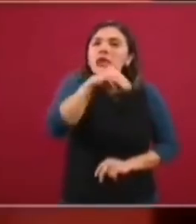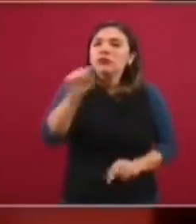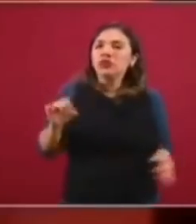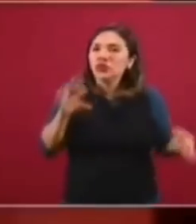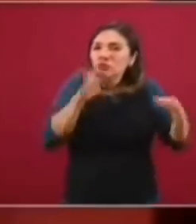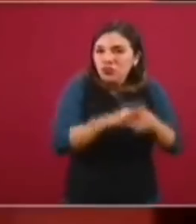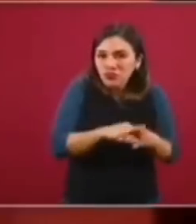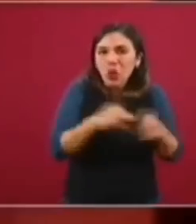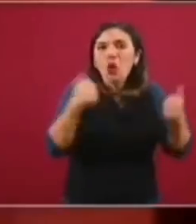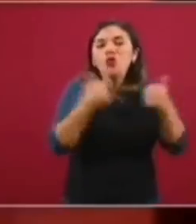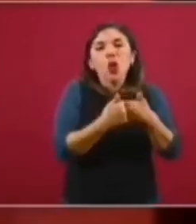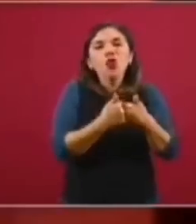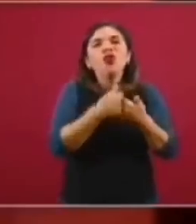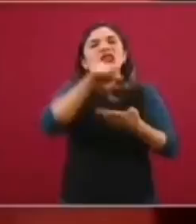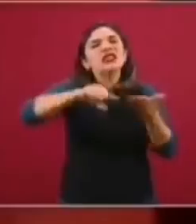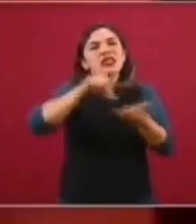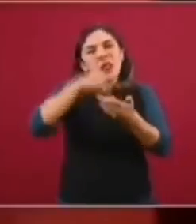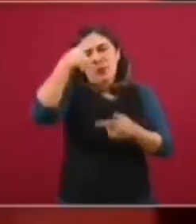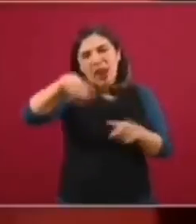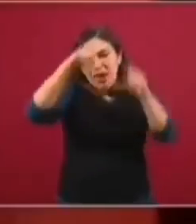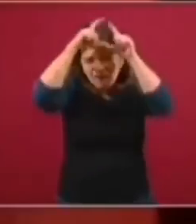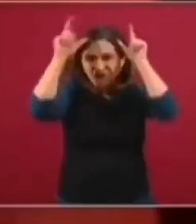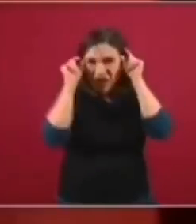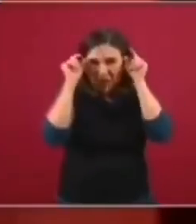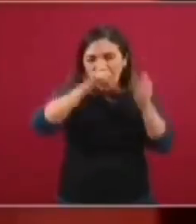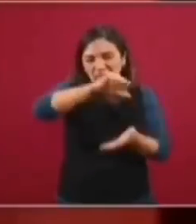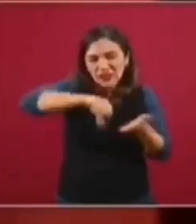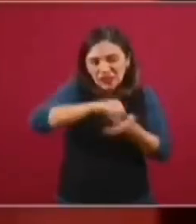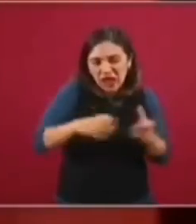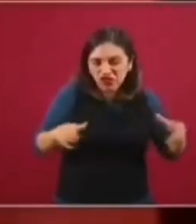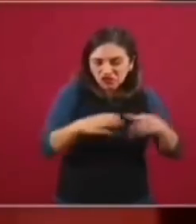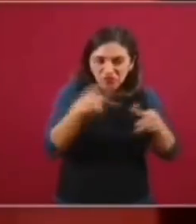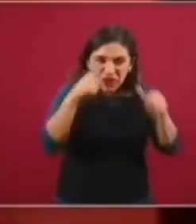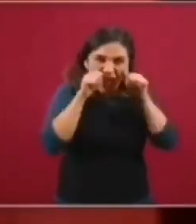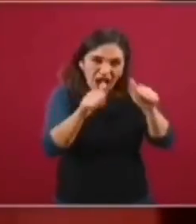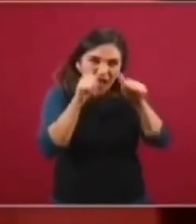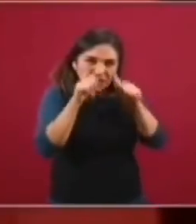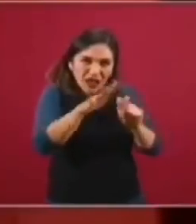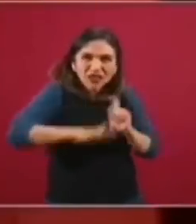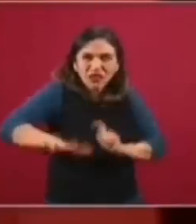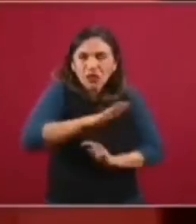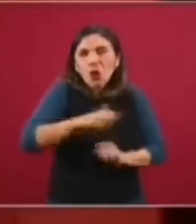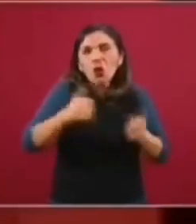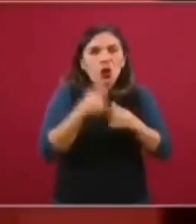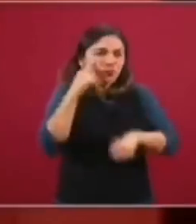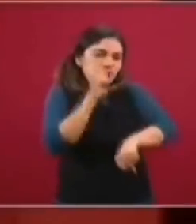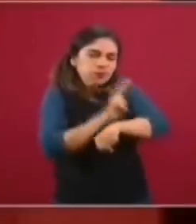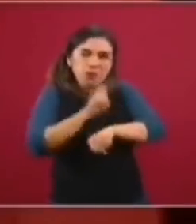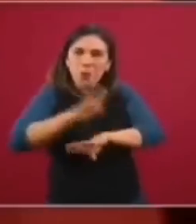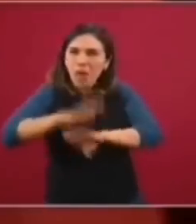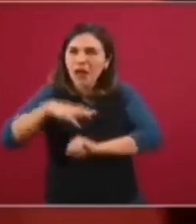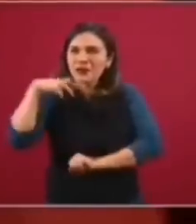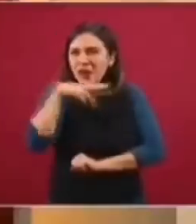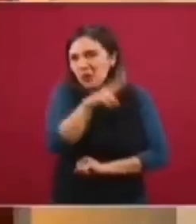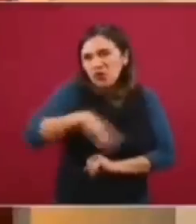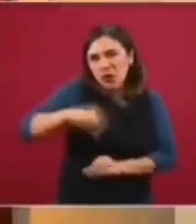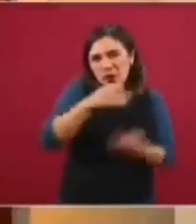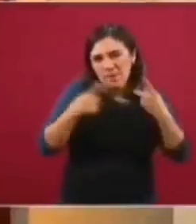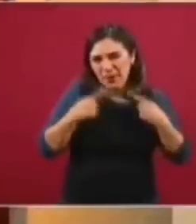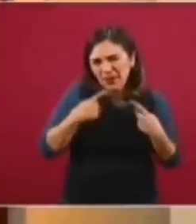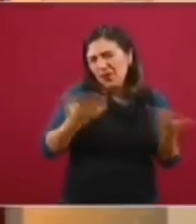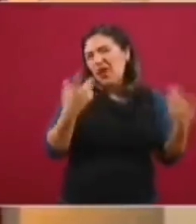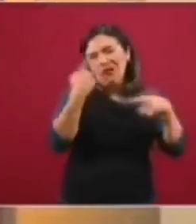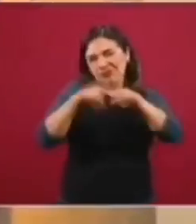con la central de enfermería en el centro para poder tener un monitoreo mucho más efectivo de los pacientes, etc.